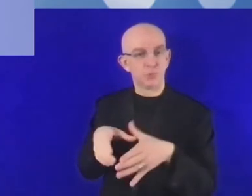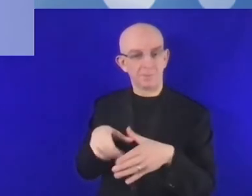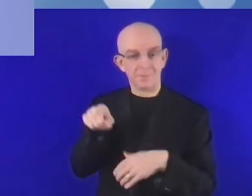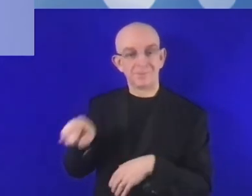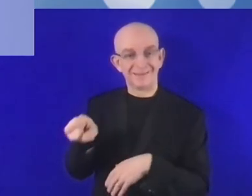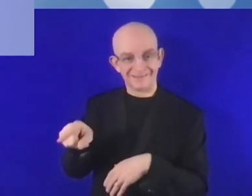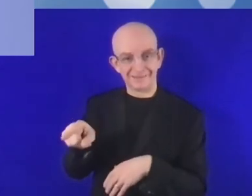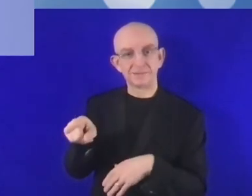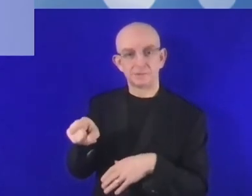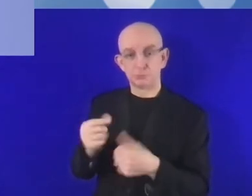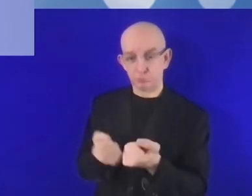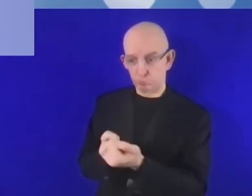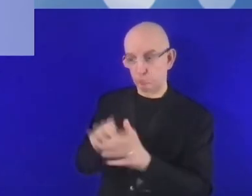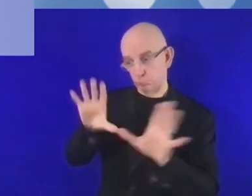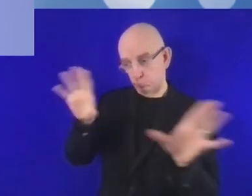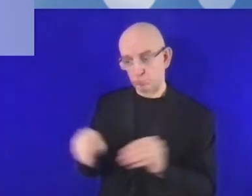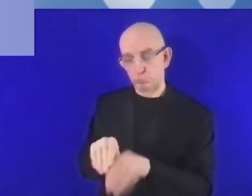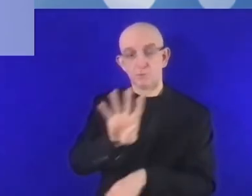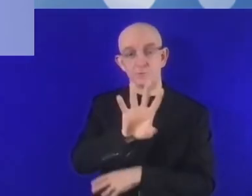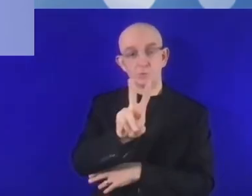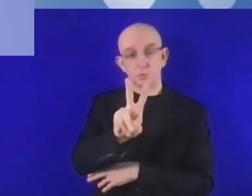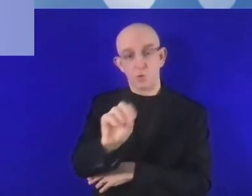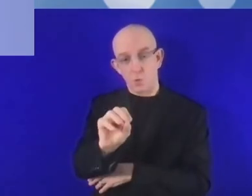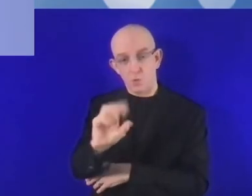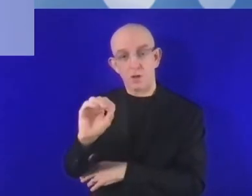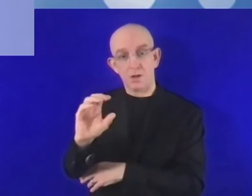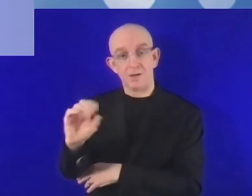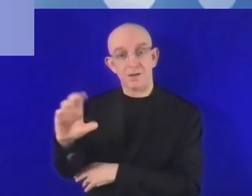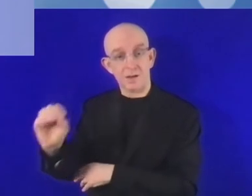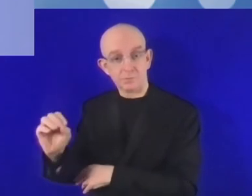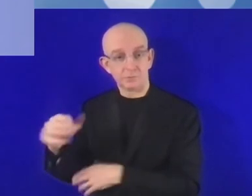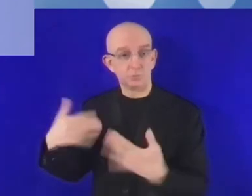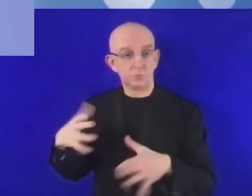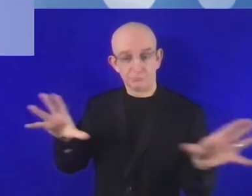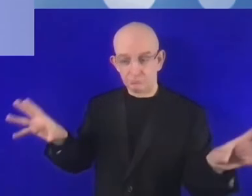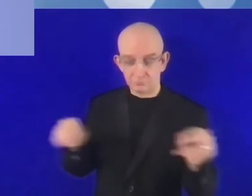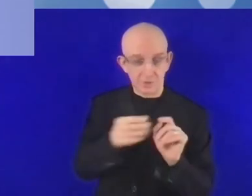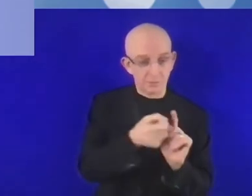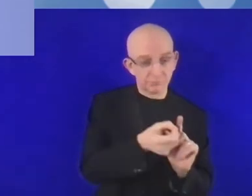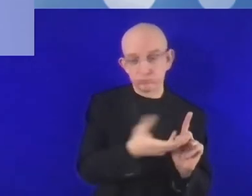apoyó a más de 420.000 pymes.